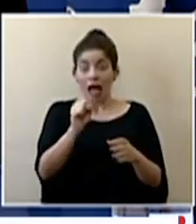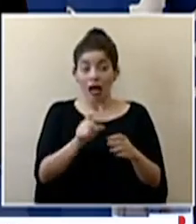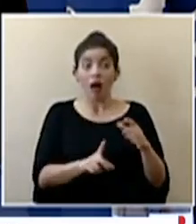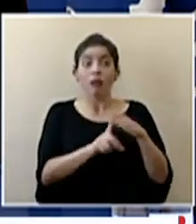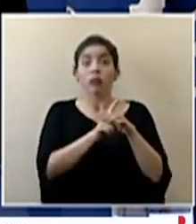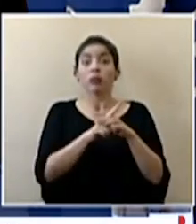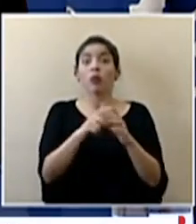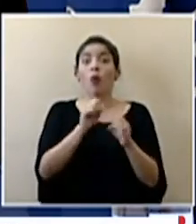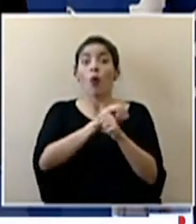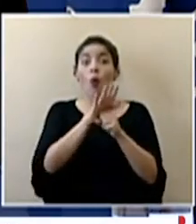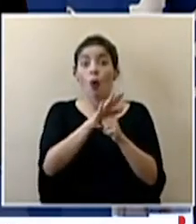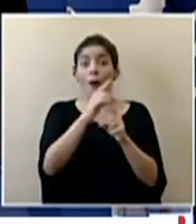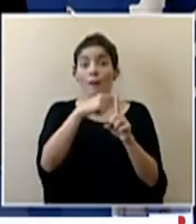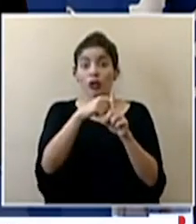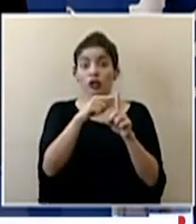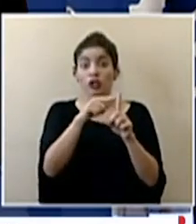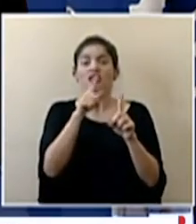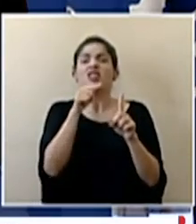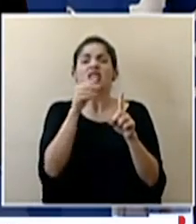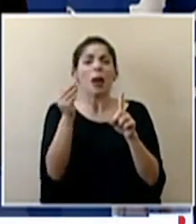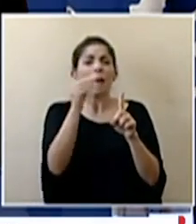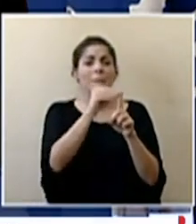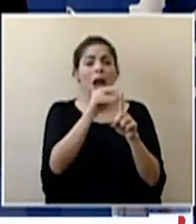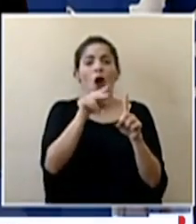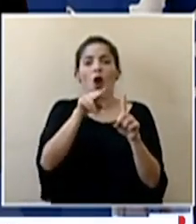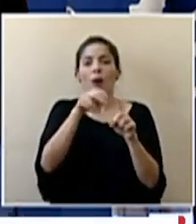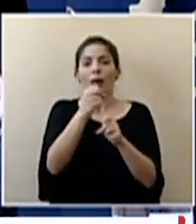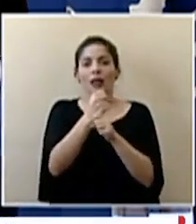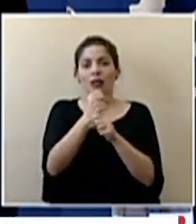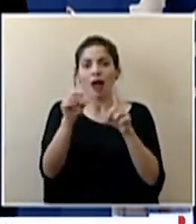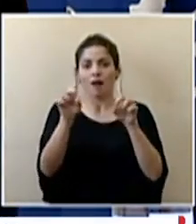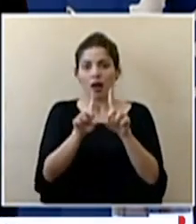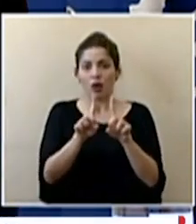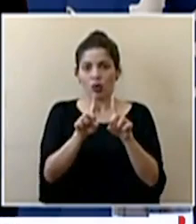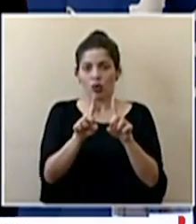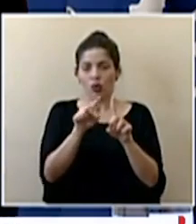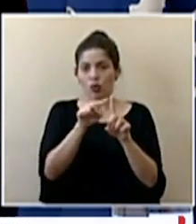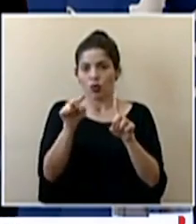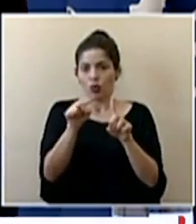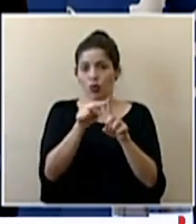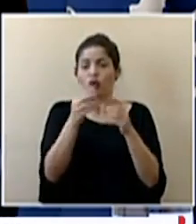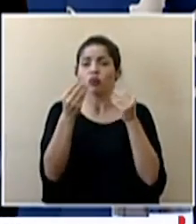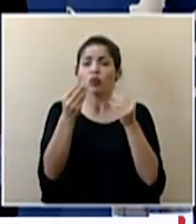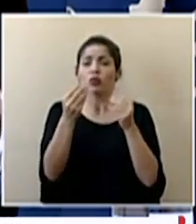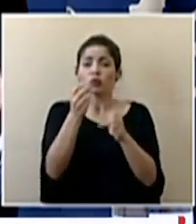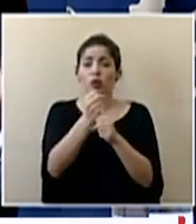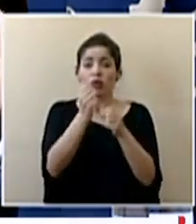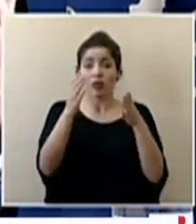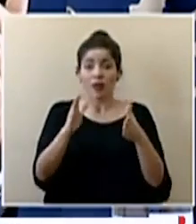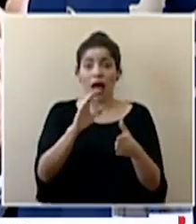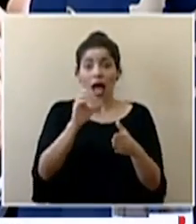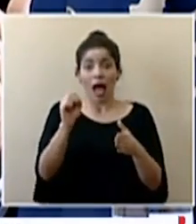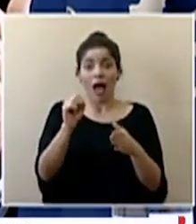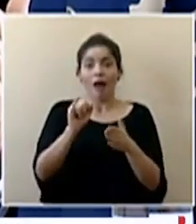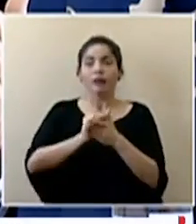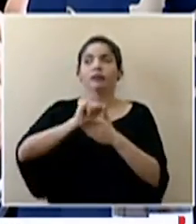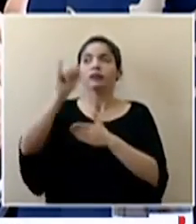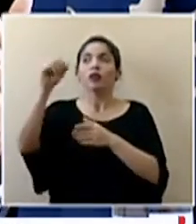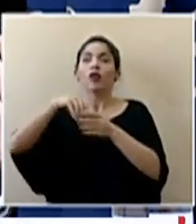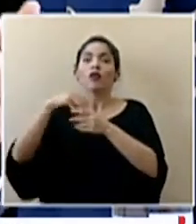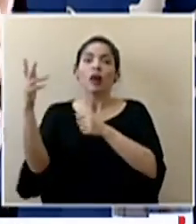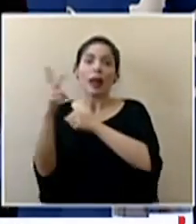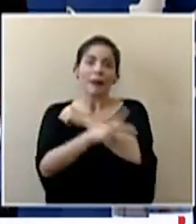positivo han sido colegas de trabajo o muchos funcionarios de la caja han viajado al exterior